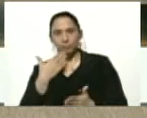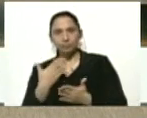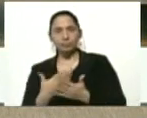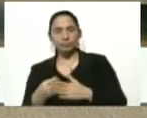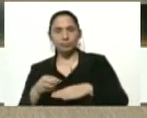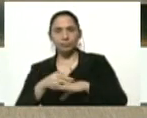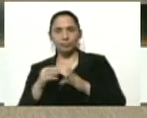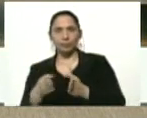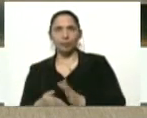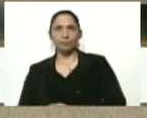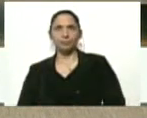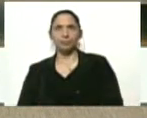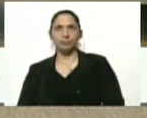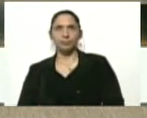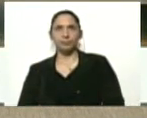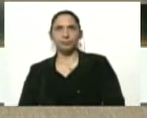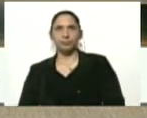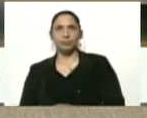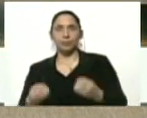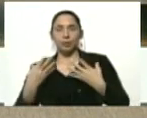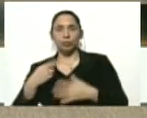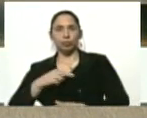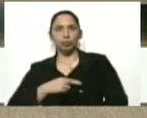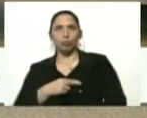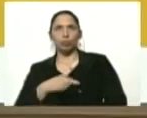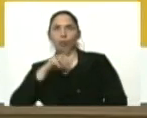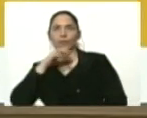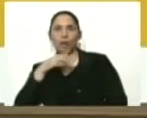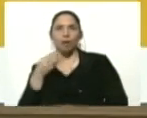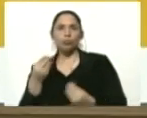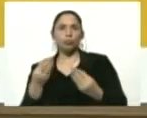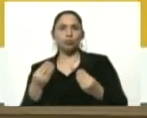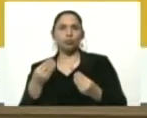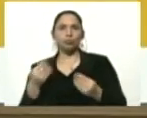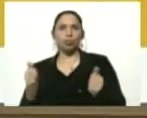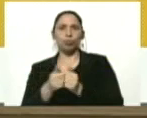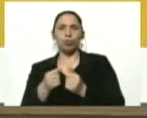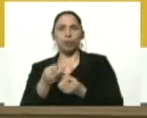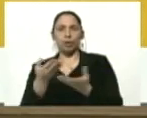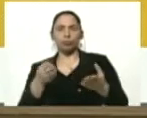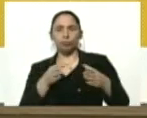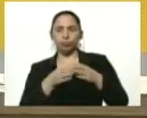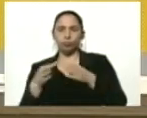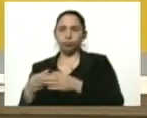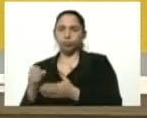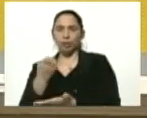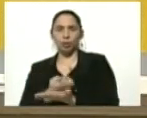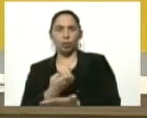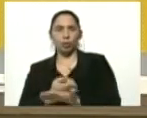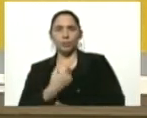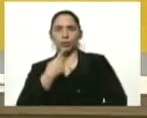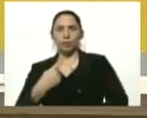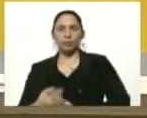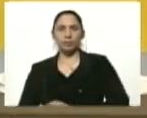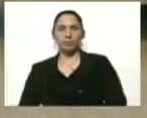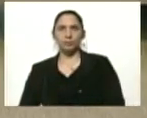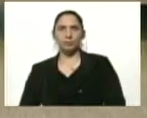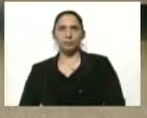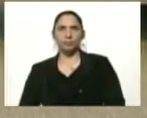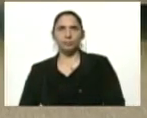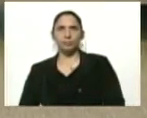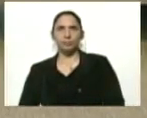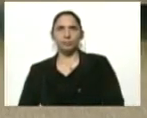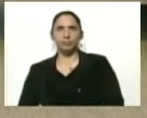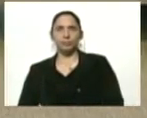ministro bueno estuvimos hablando mucho con estos sectores económicos y decía Cavidea justamente